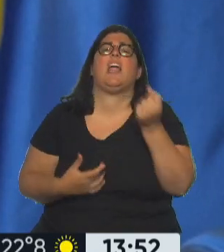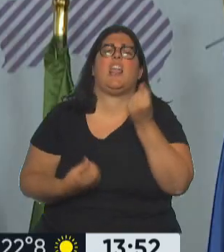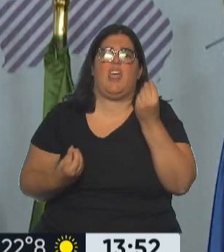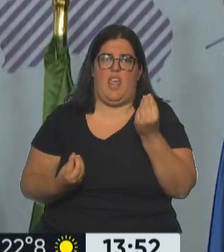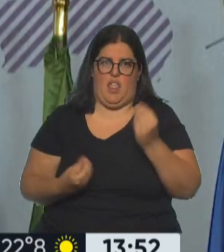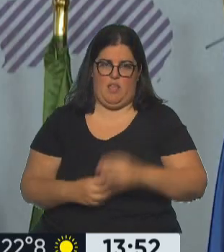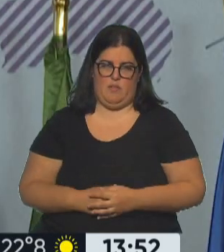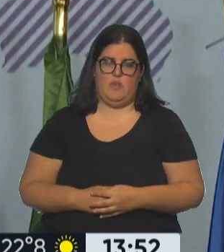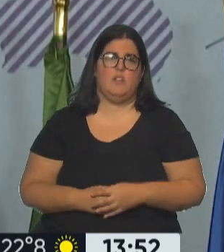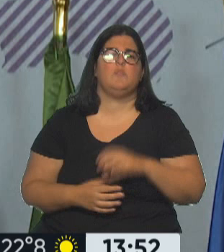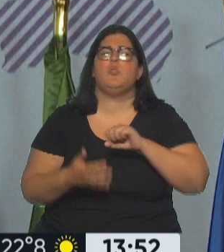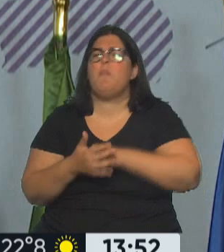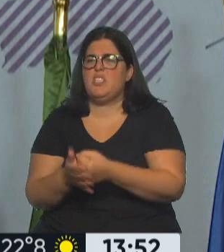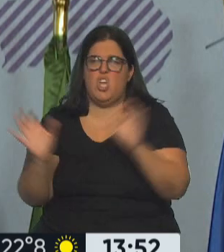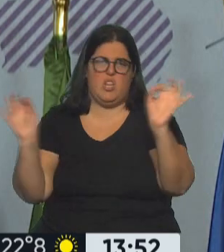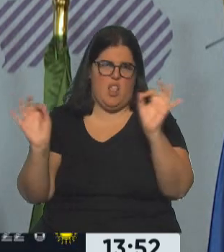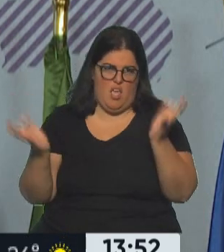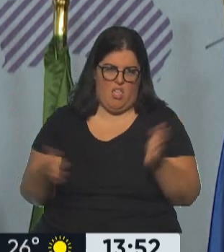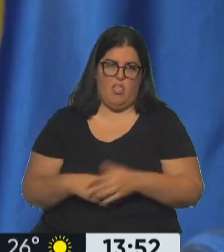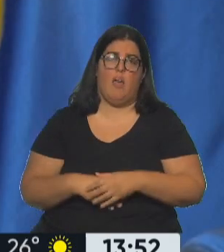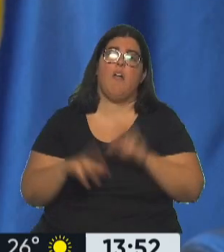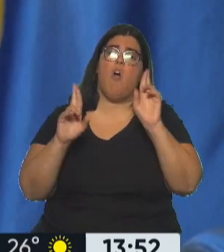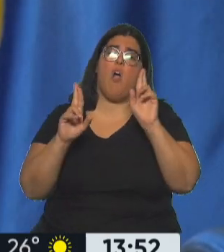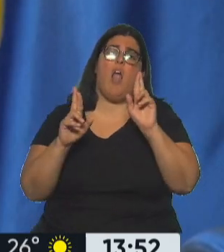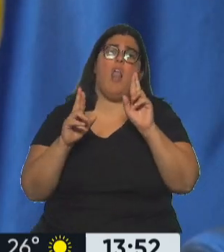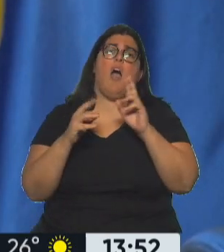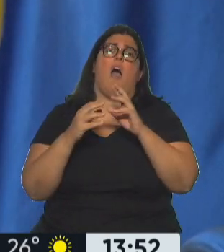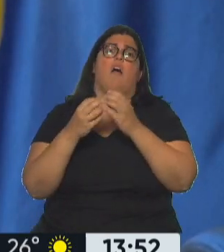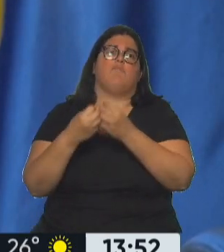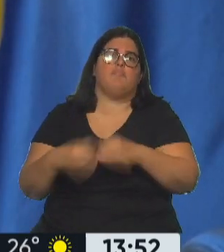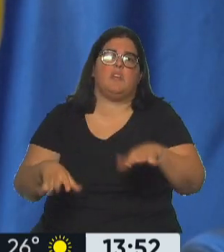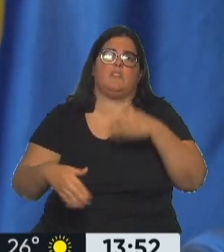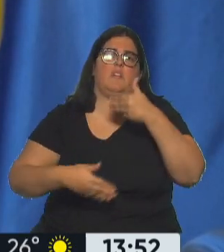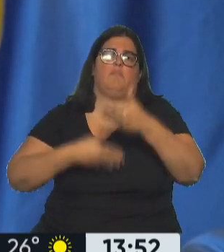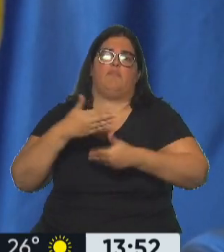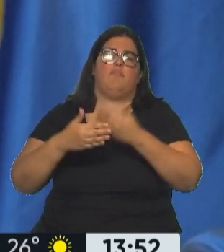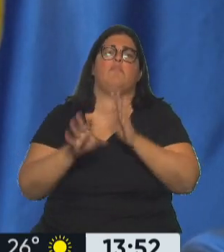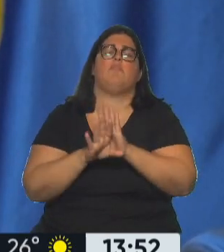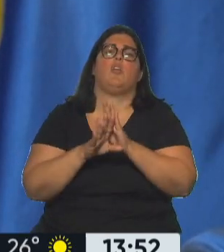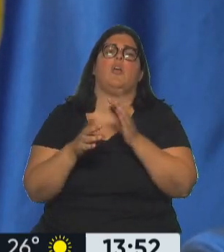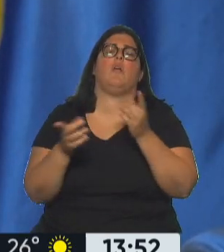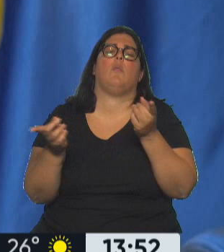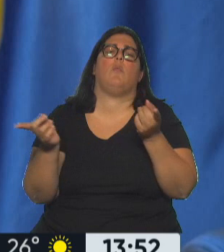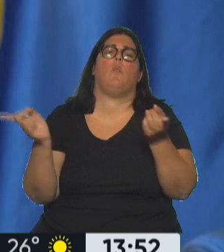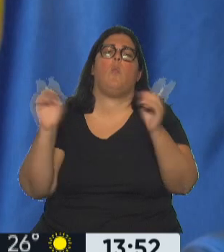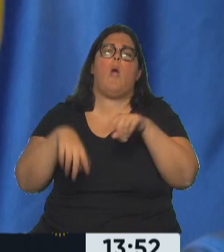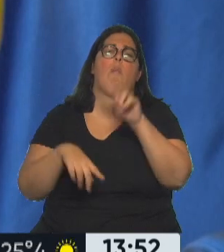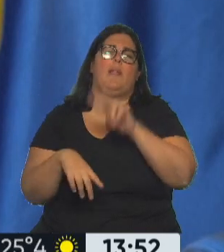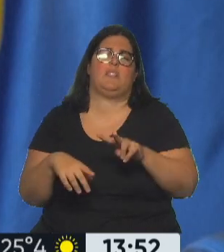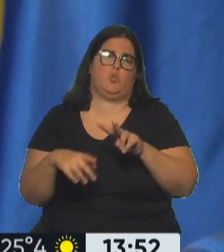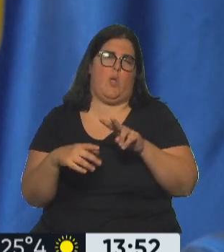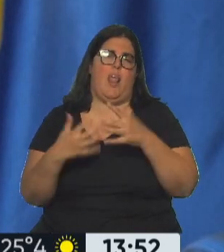sin presiones. Ojalá todo comenzara por el reingreso de Venezuela al sistema